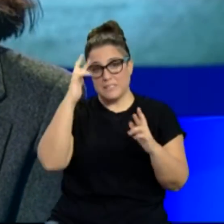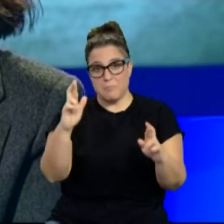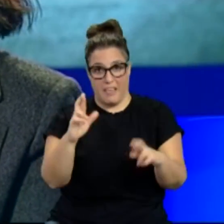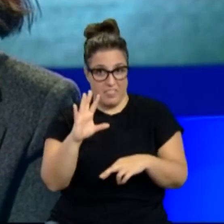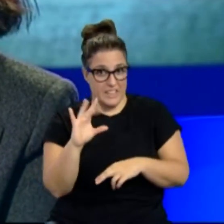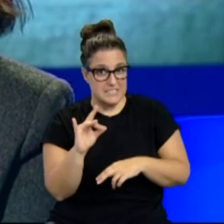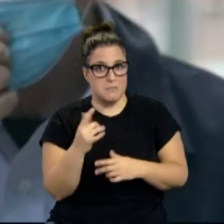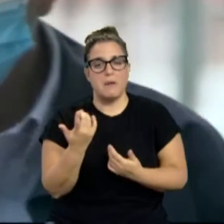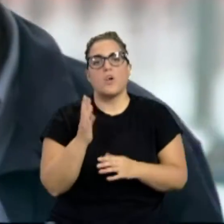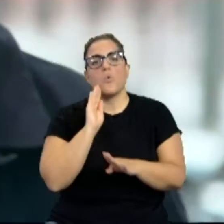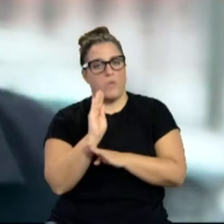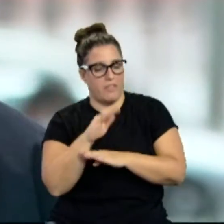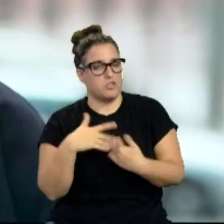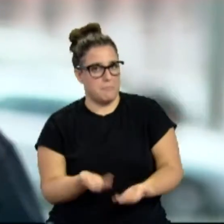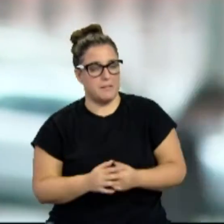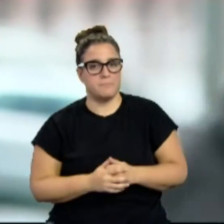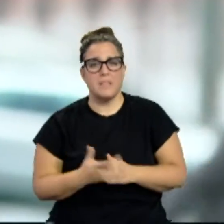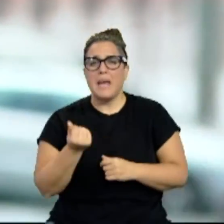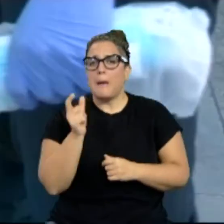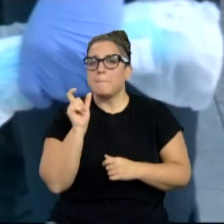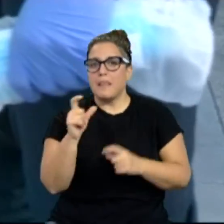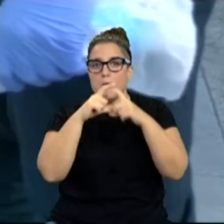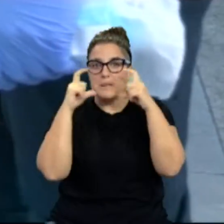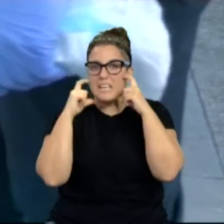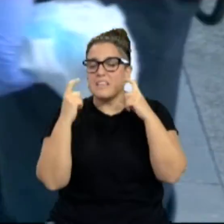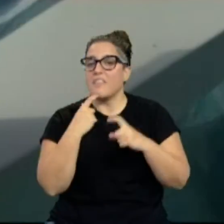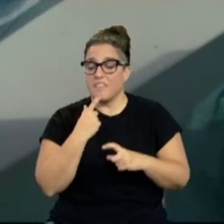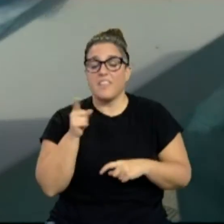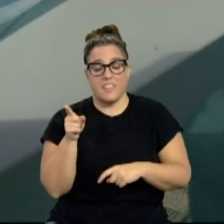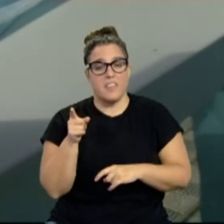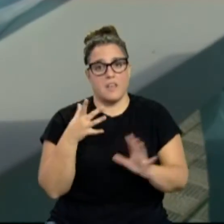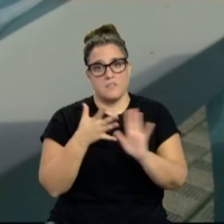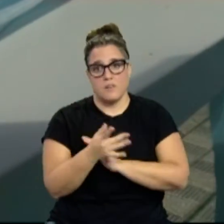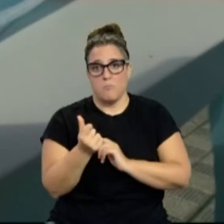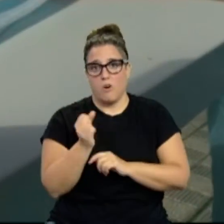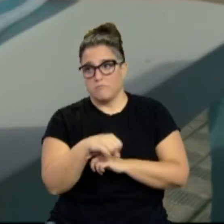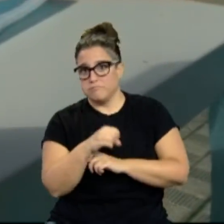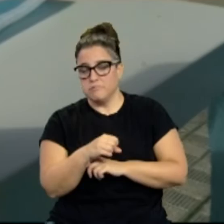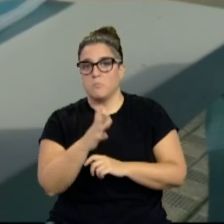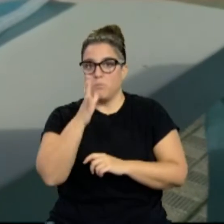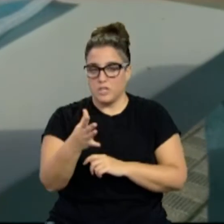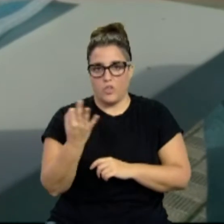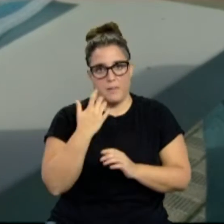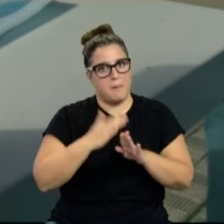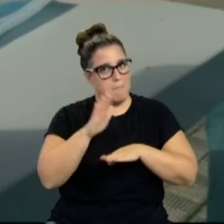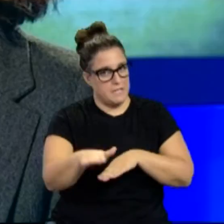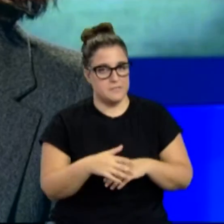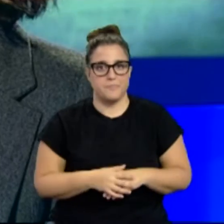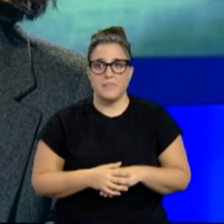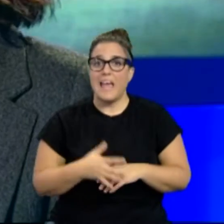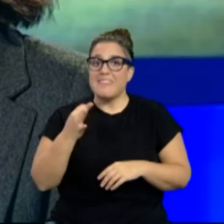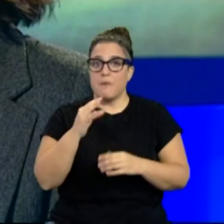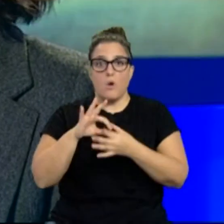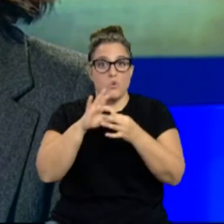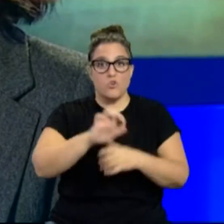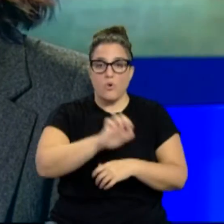esperanzadores que de prudentes. Sobre el precio de las mascarillas, reconoce que se ha mirado hacia otro lado. Por eso hay que dar un paso más. Hay que armonizar dentro la Unión